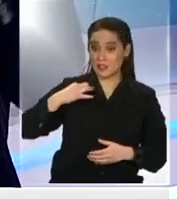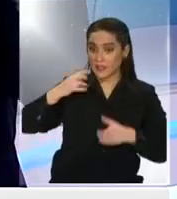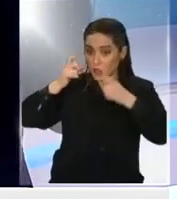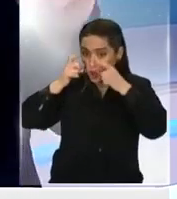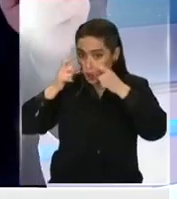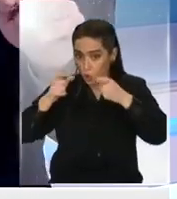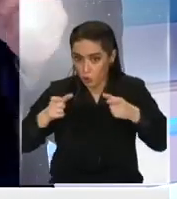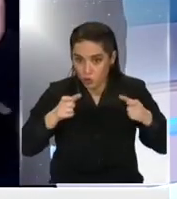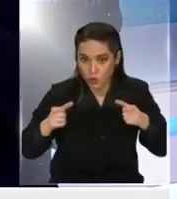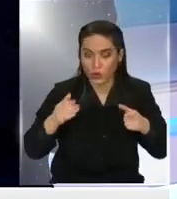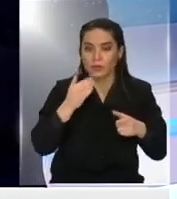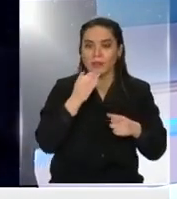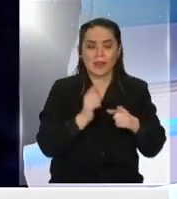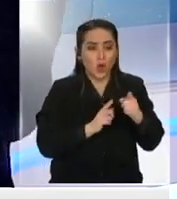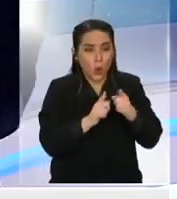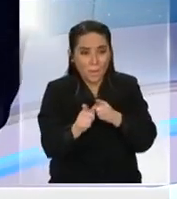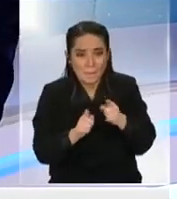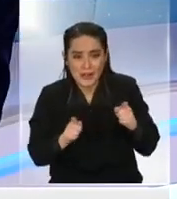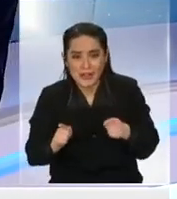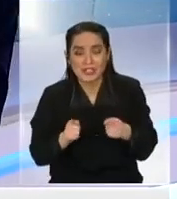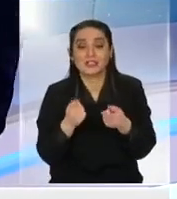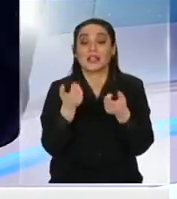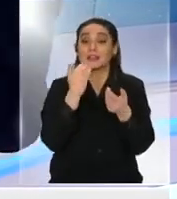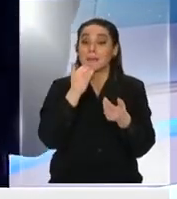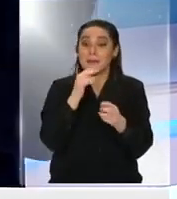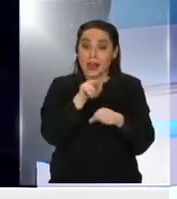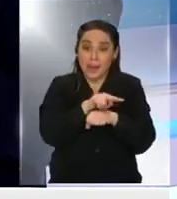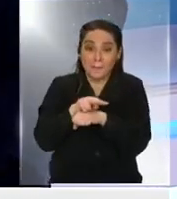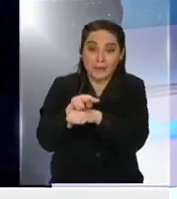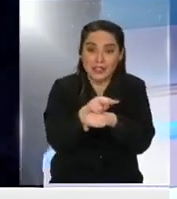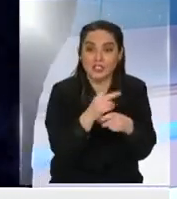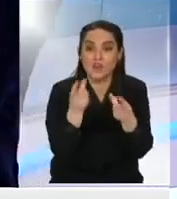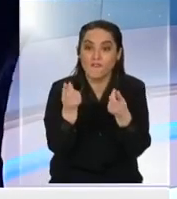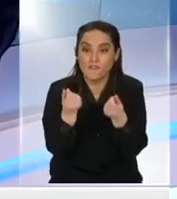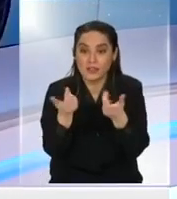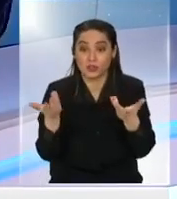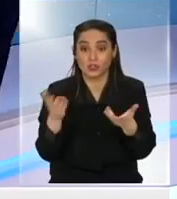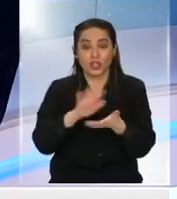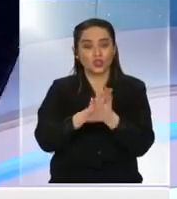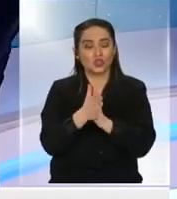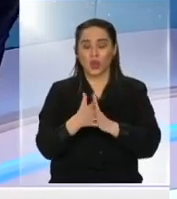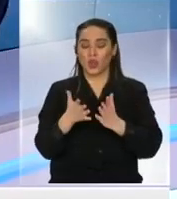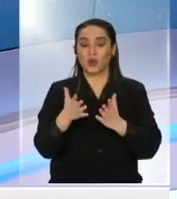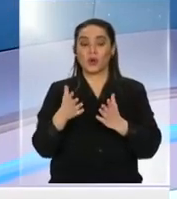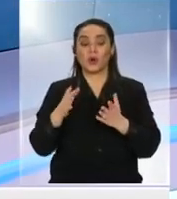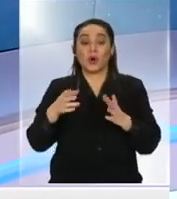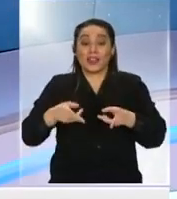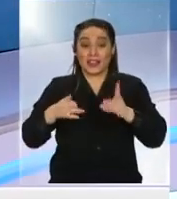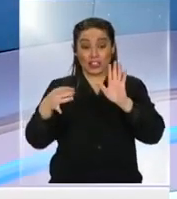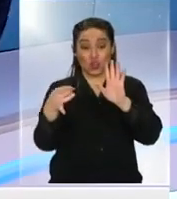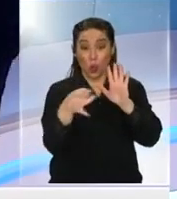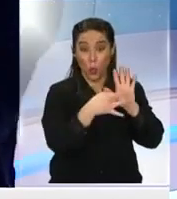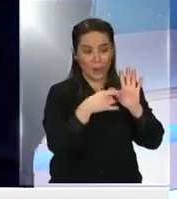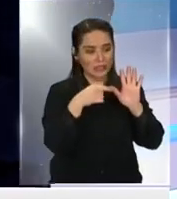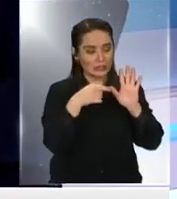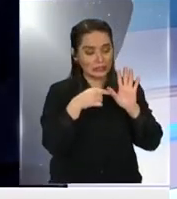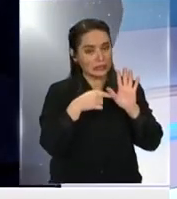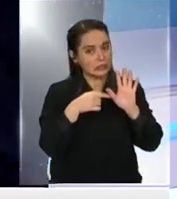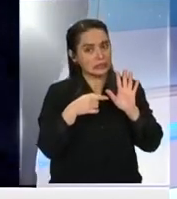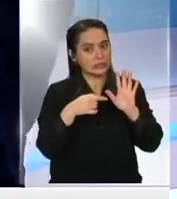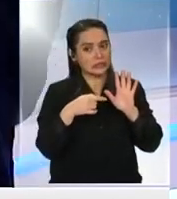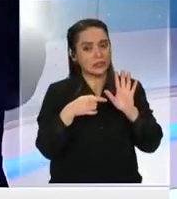civil tanto operacional, administrativo y financiero de tal manera que los excesos que se han producido, que las violaciones a los derechos humanos que son